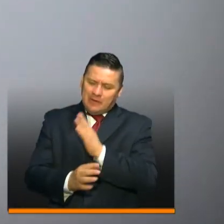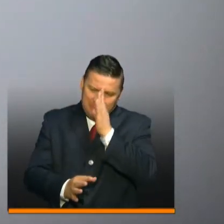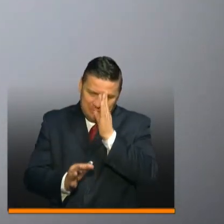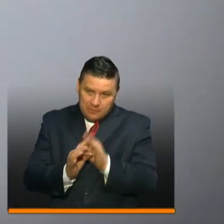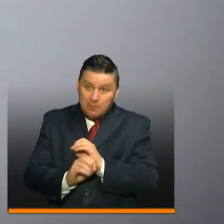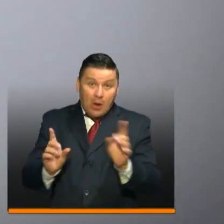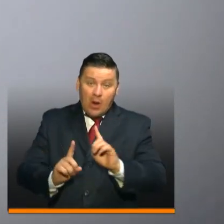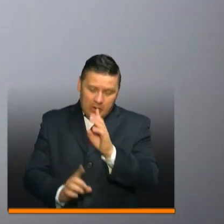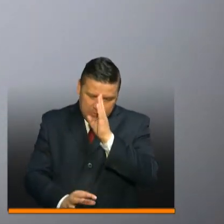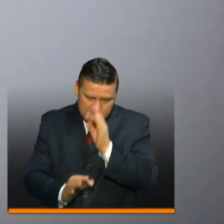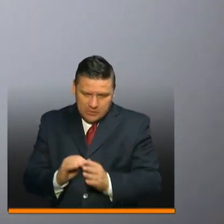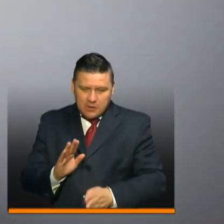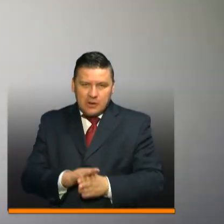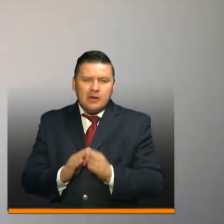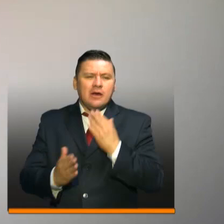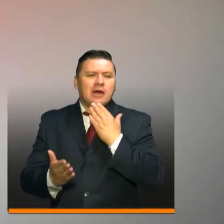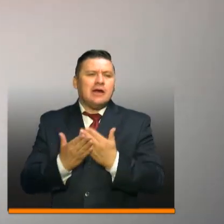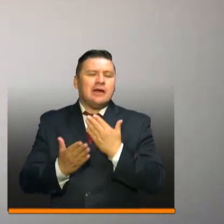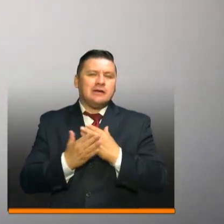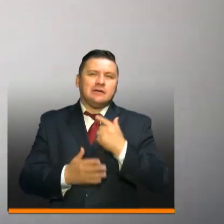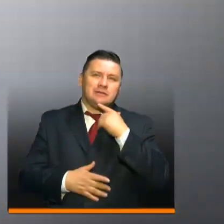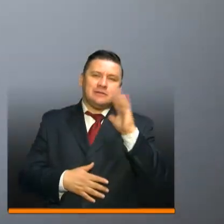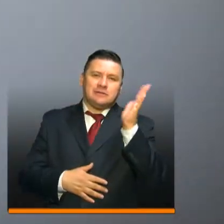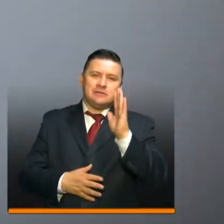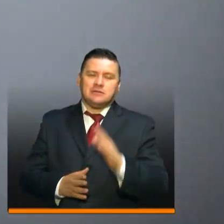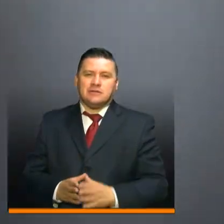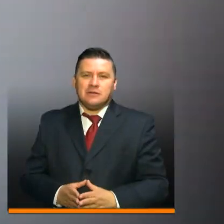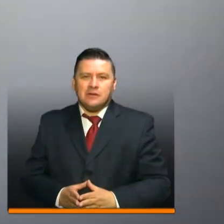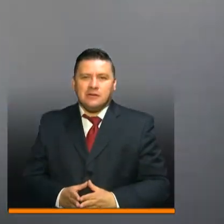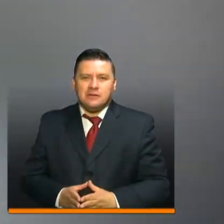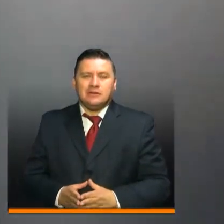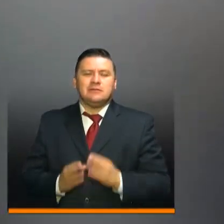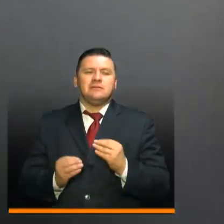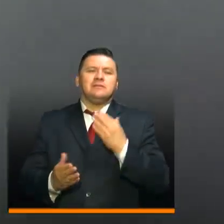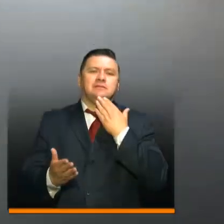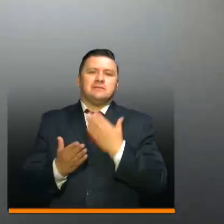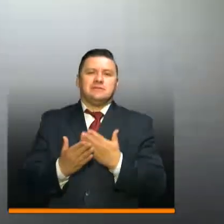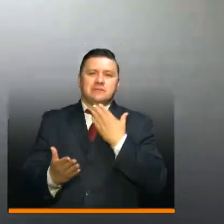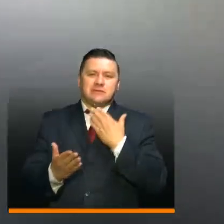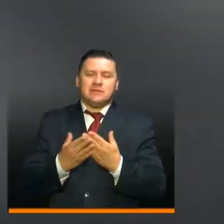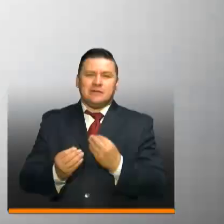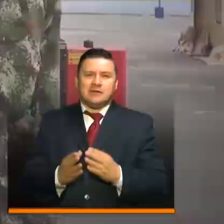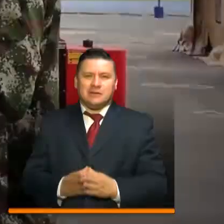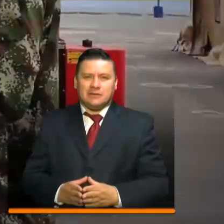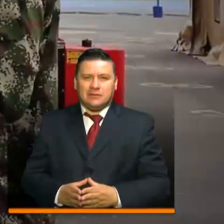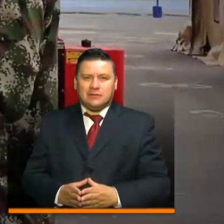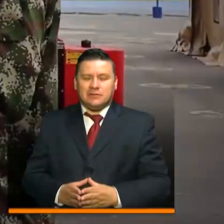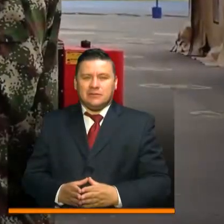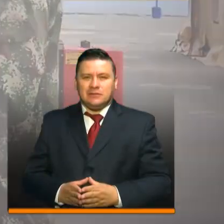fe. ¡Bravo! ¡Bravo! ¡Bravo! ¡Chao! ¡Gracias! ¡Gracias!